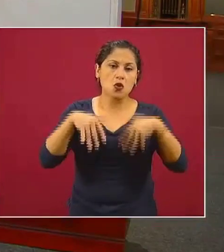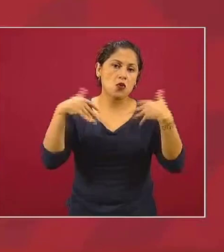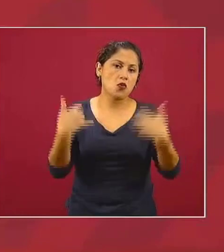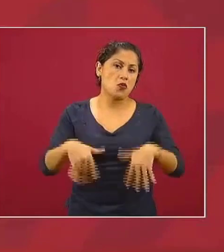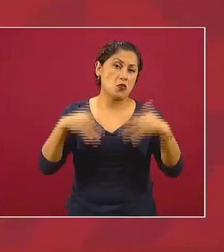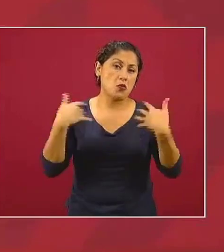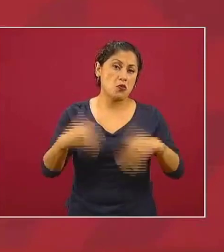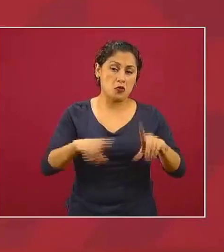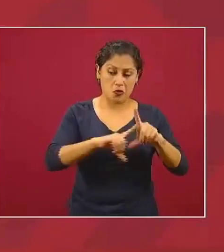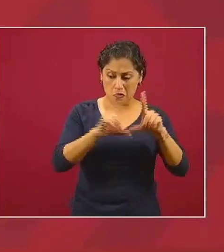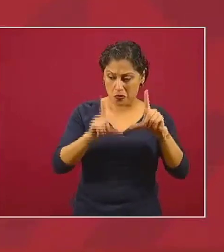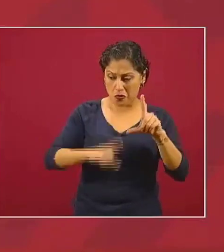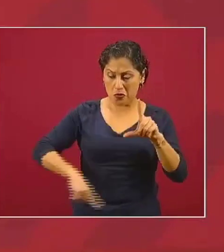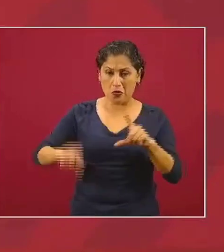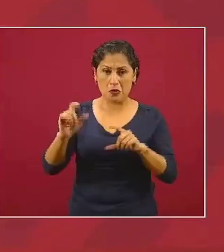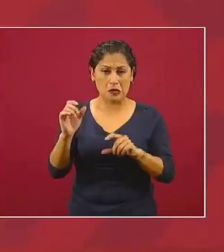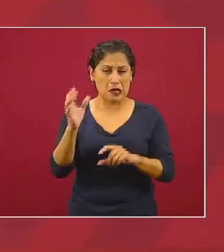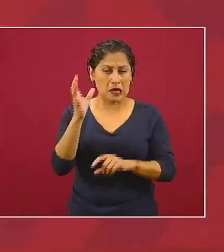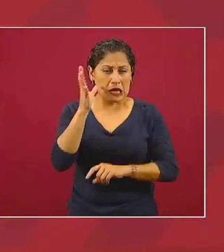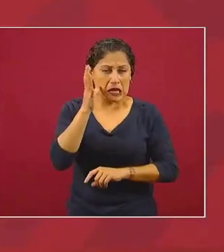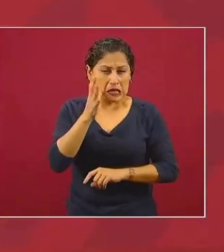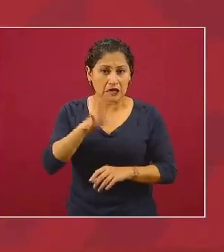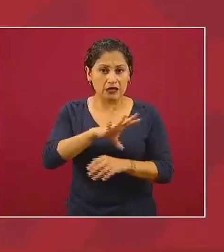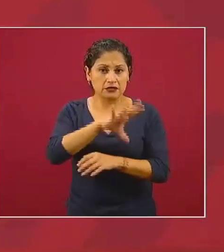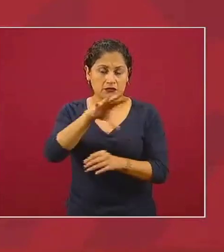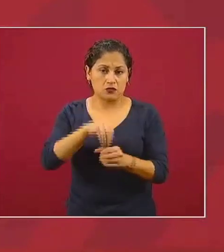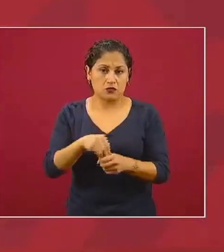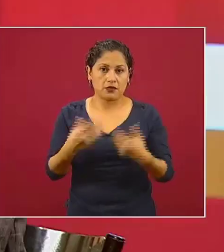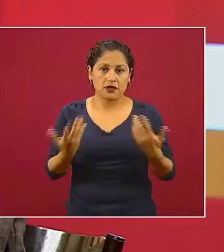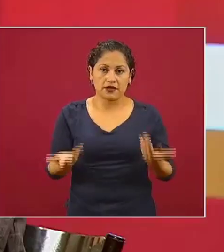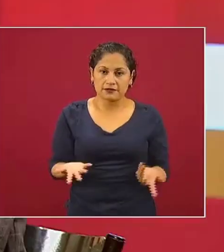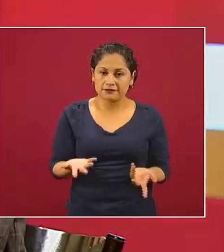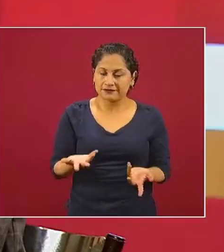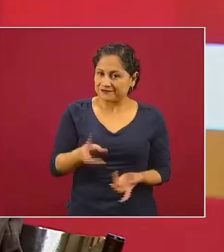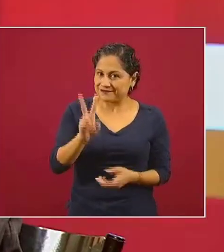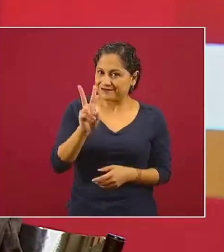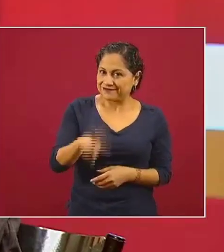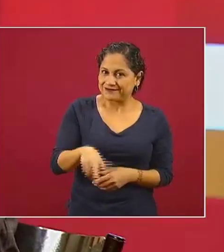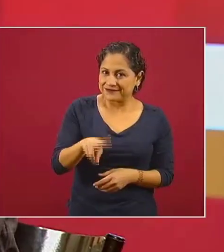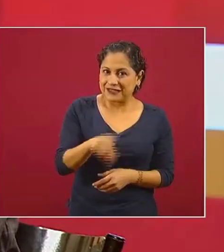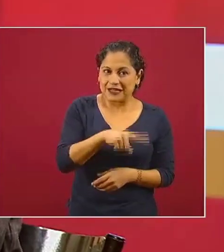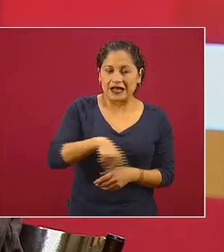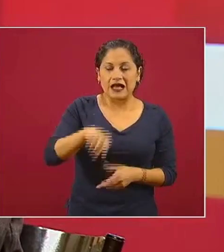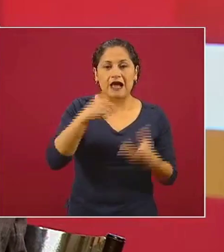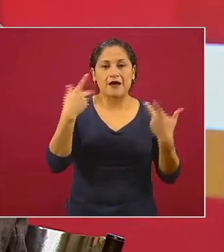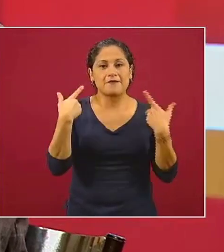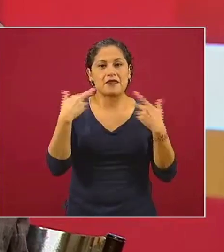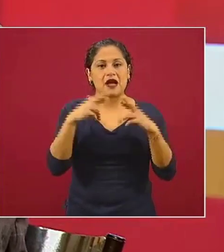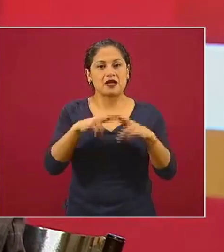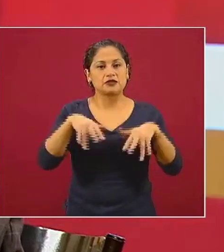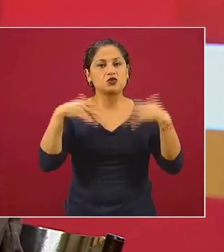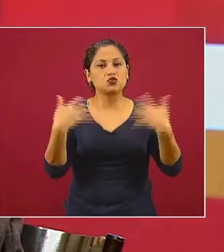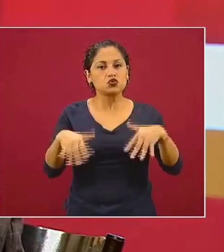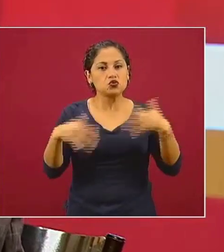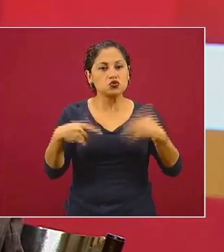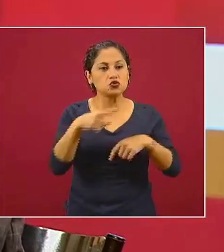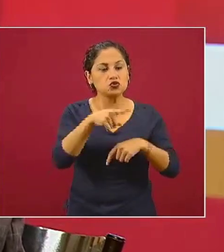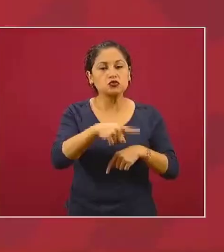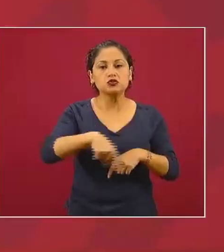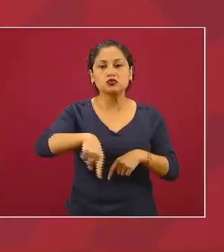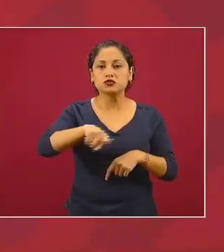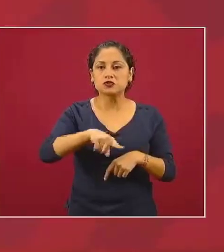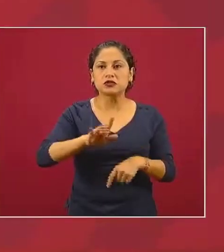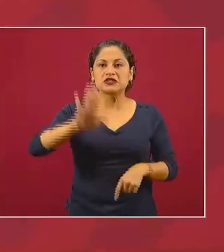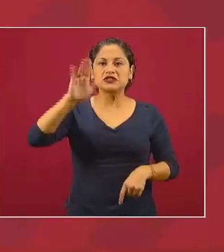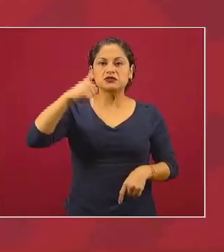los maestros activos entonces tenemos realmente una respuesta muy interesante el magisterio que dice yo